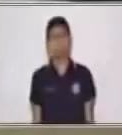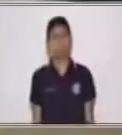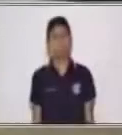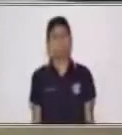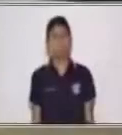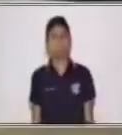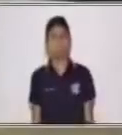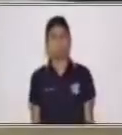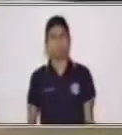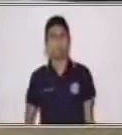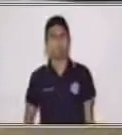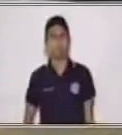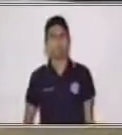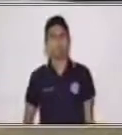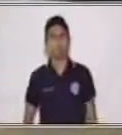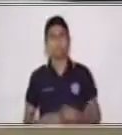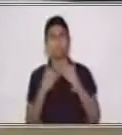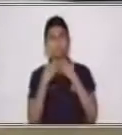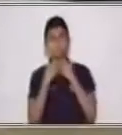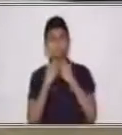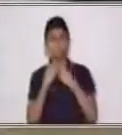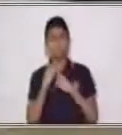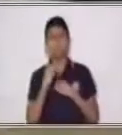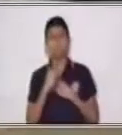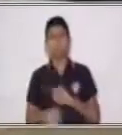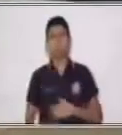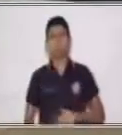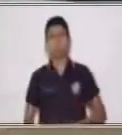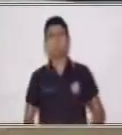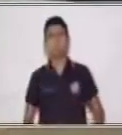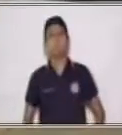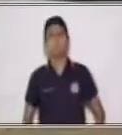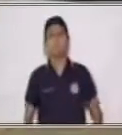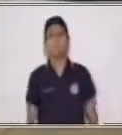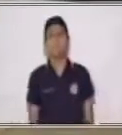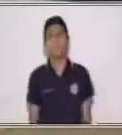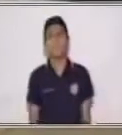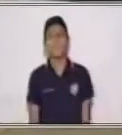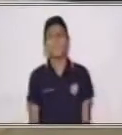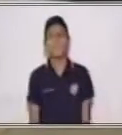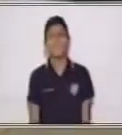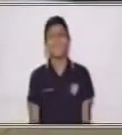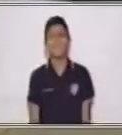5, 4, 3, 2, 1.